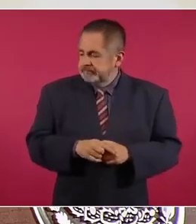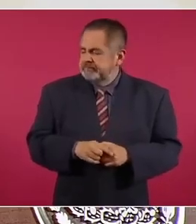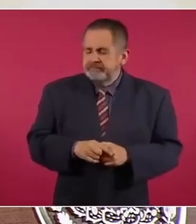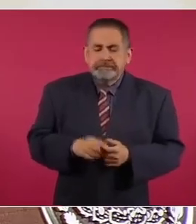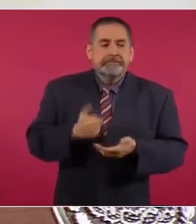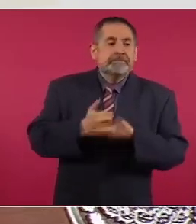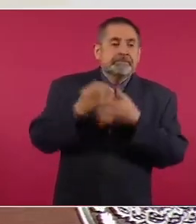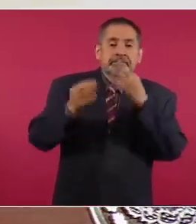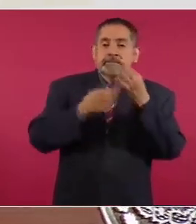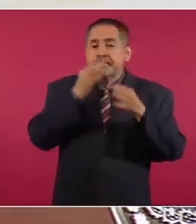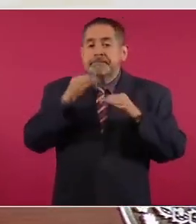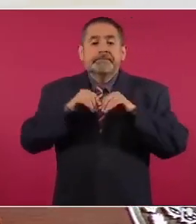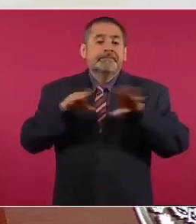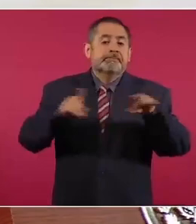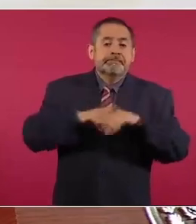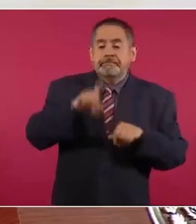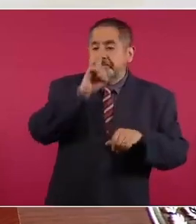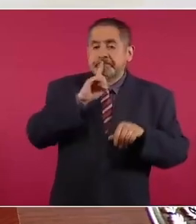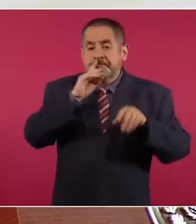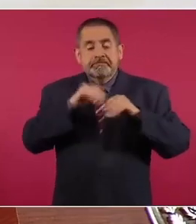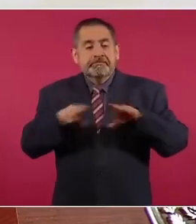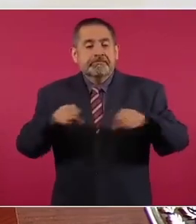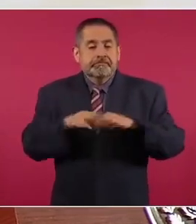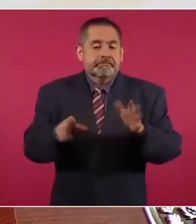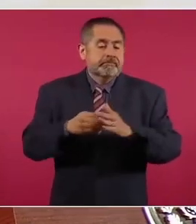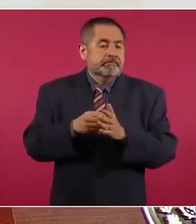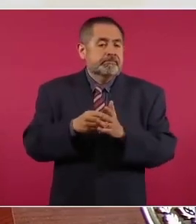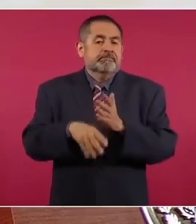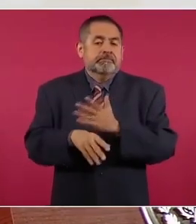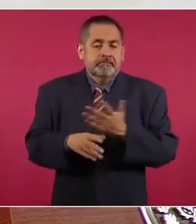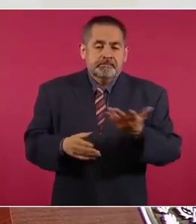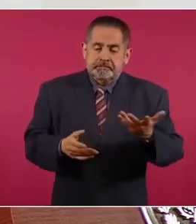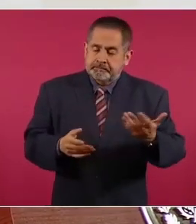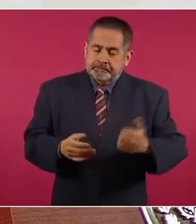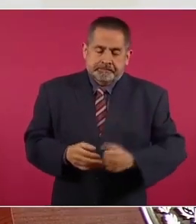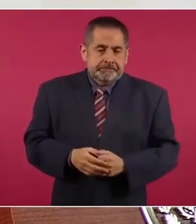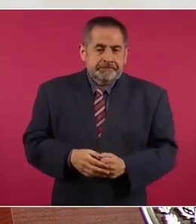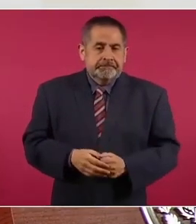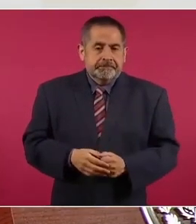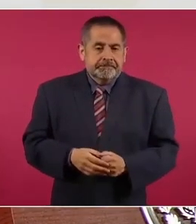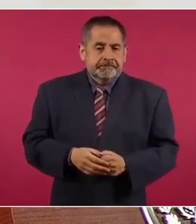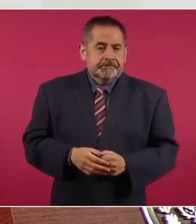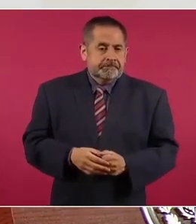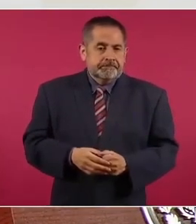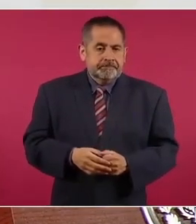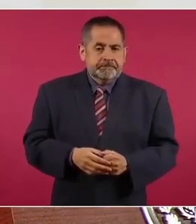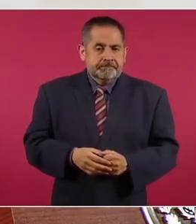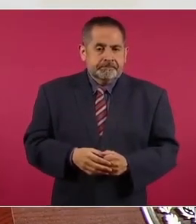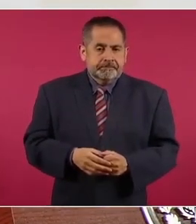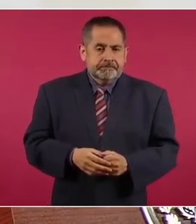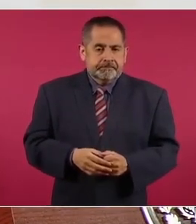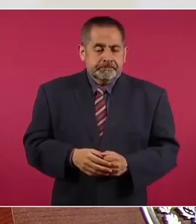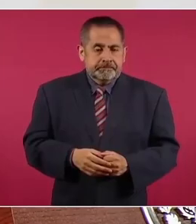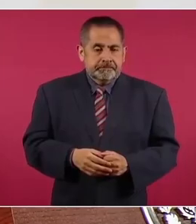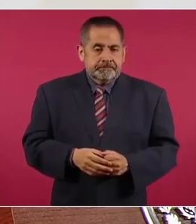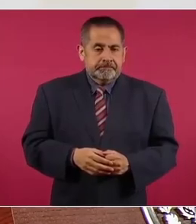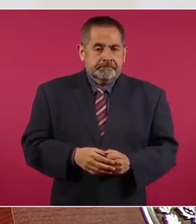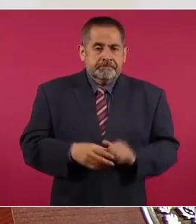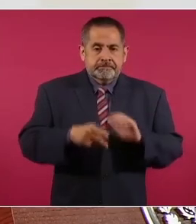a sostener